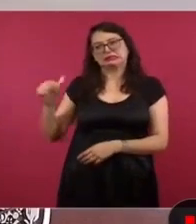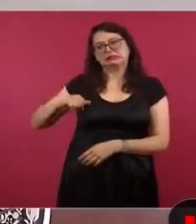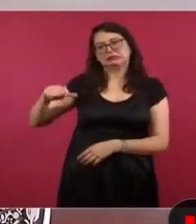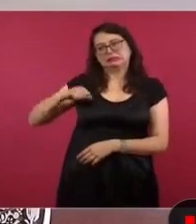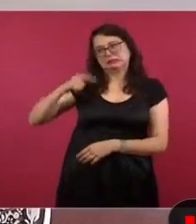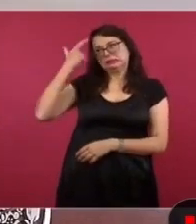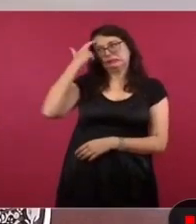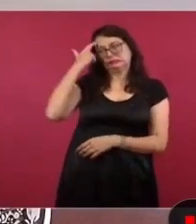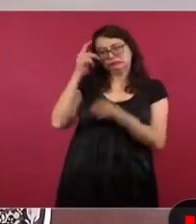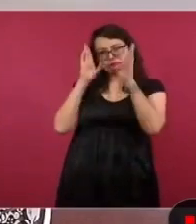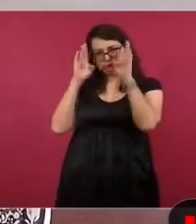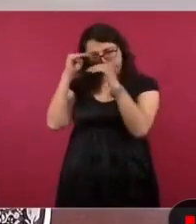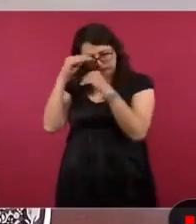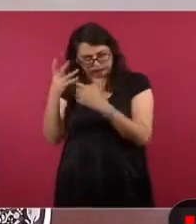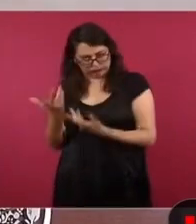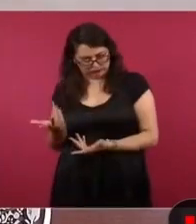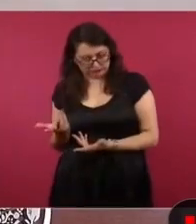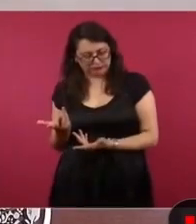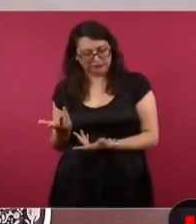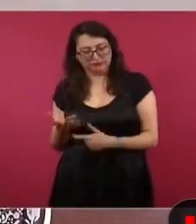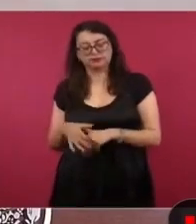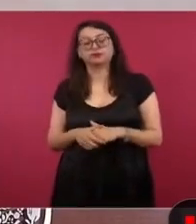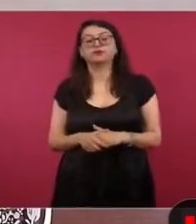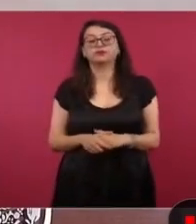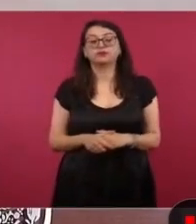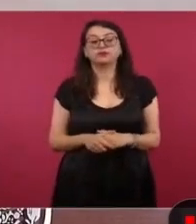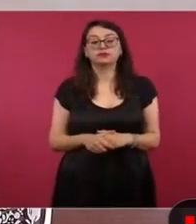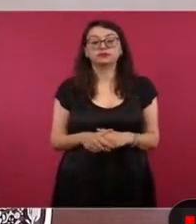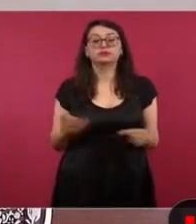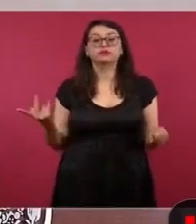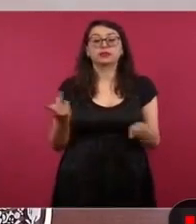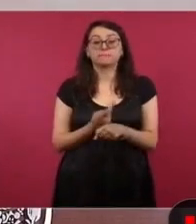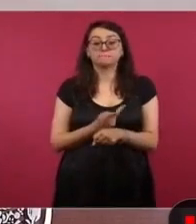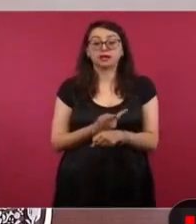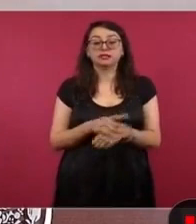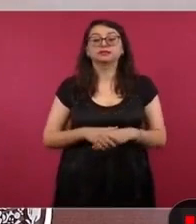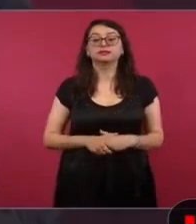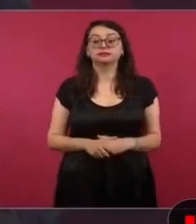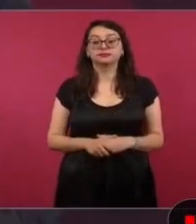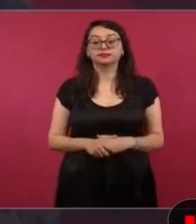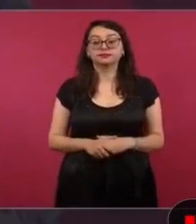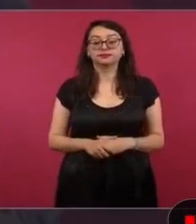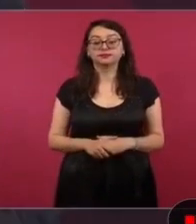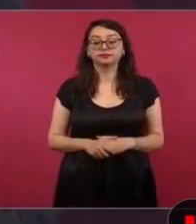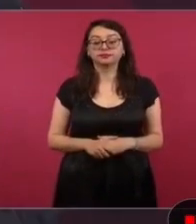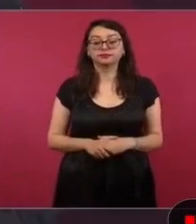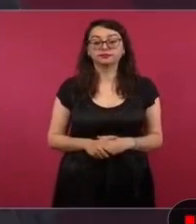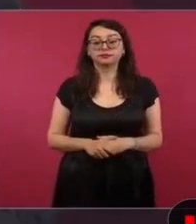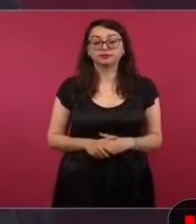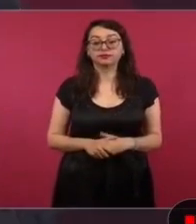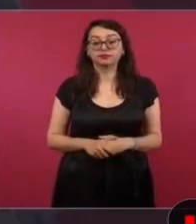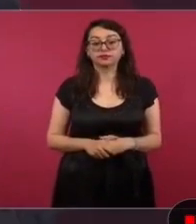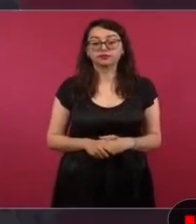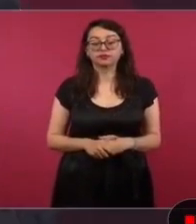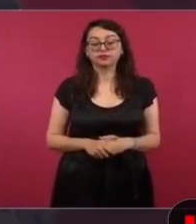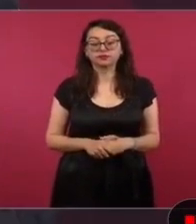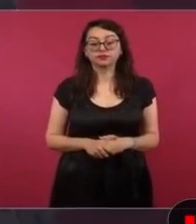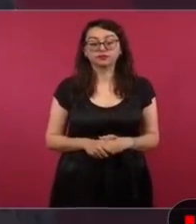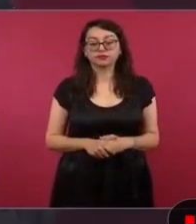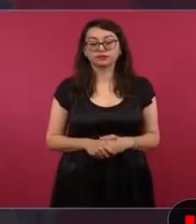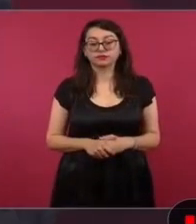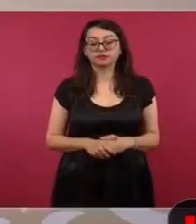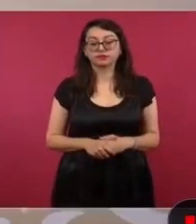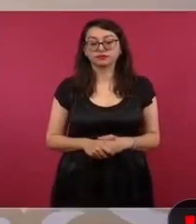Entonces, al vicepresidente de Correa lo